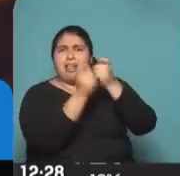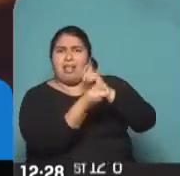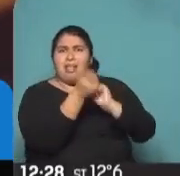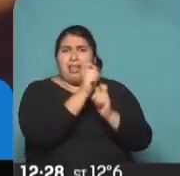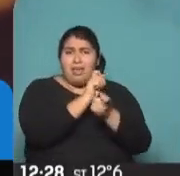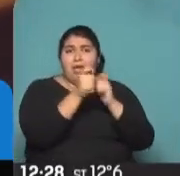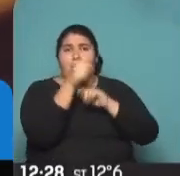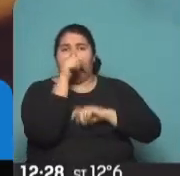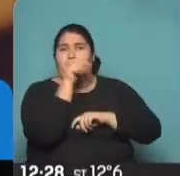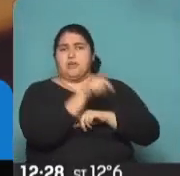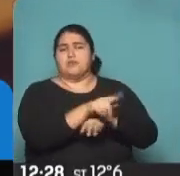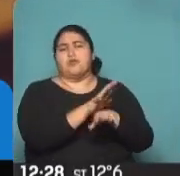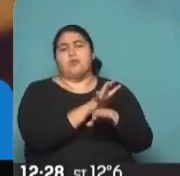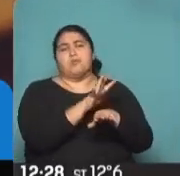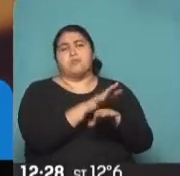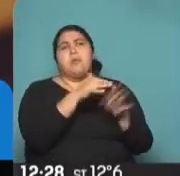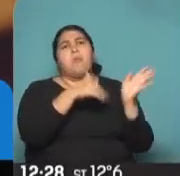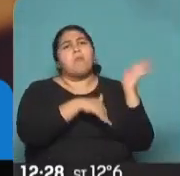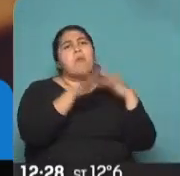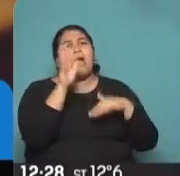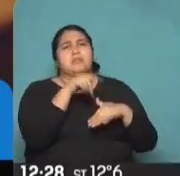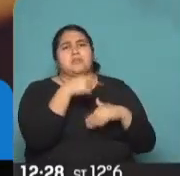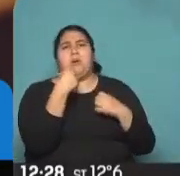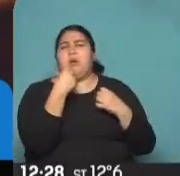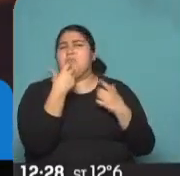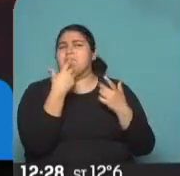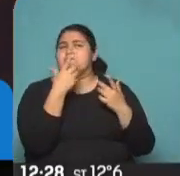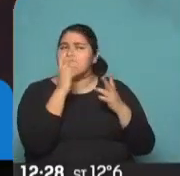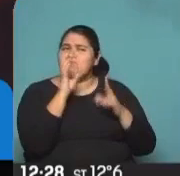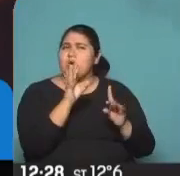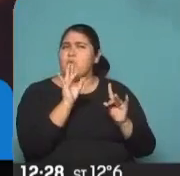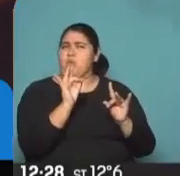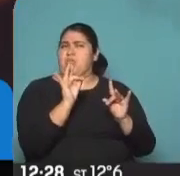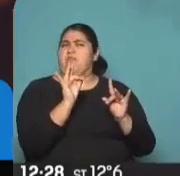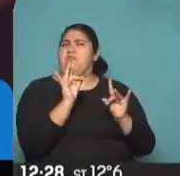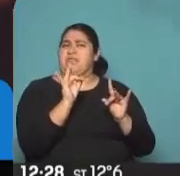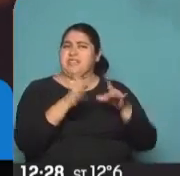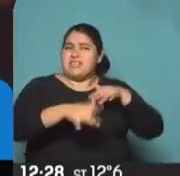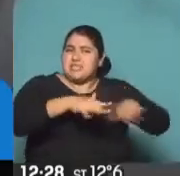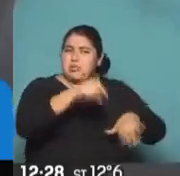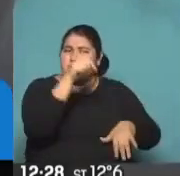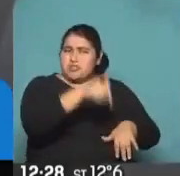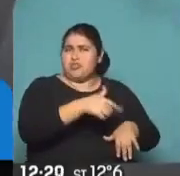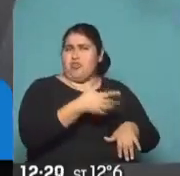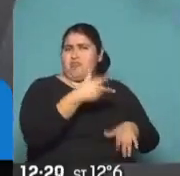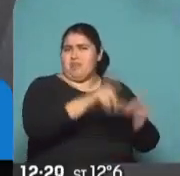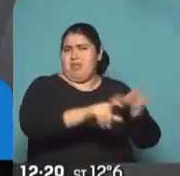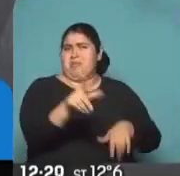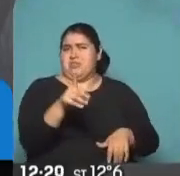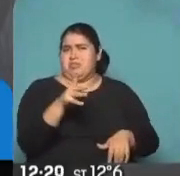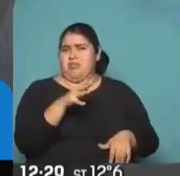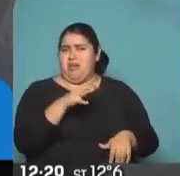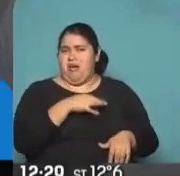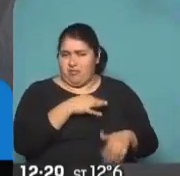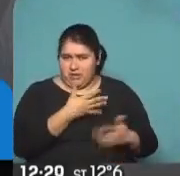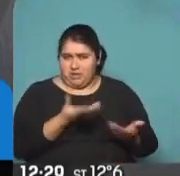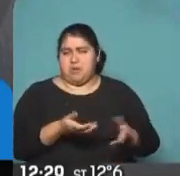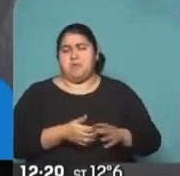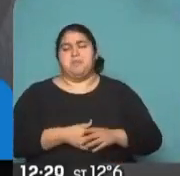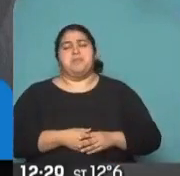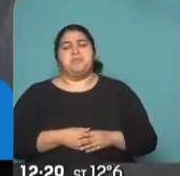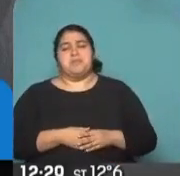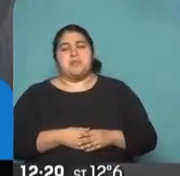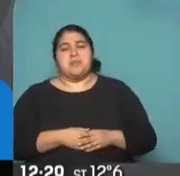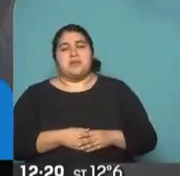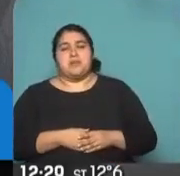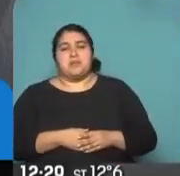eso implica repercute muy fuerte sobre la vida, sobre lo real de la gente. Es al lunes una empresa como YPF vale el 30% menos,